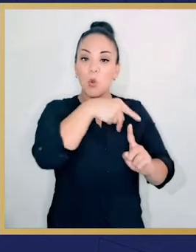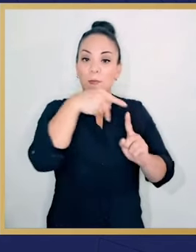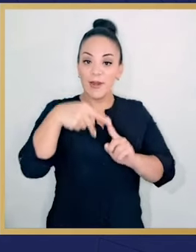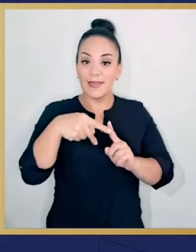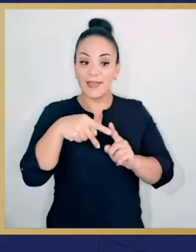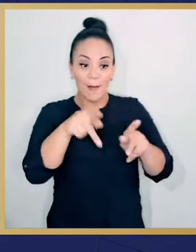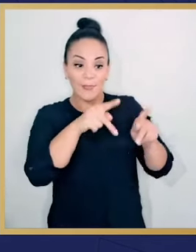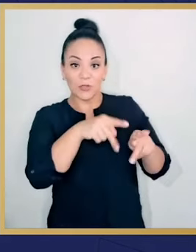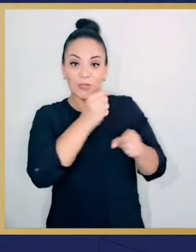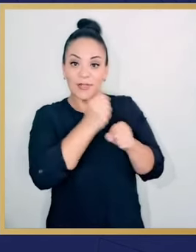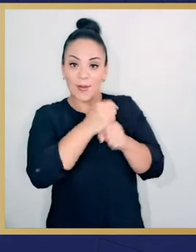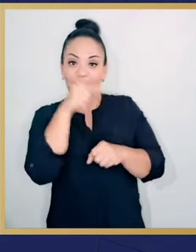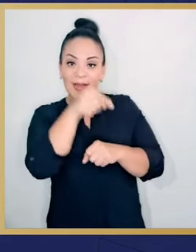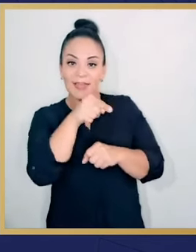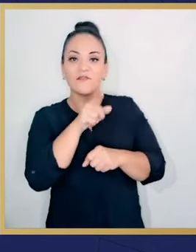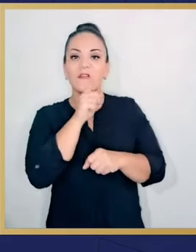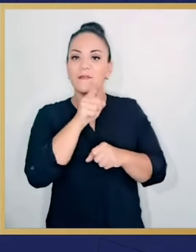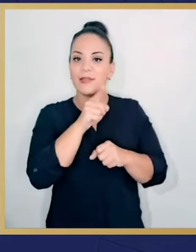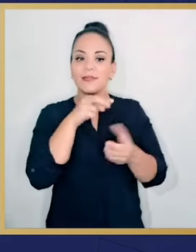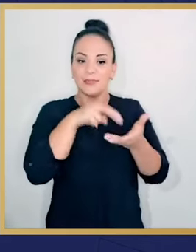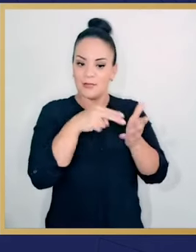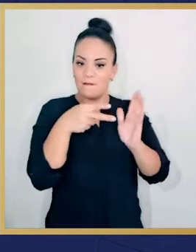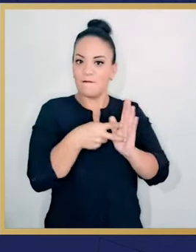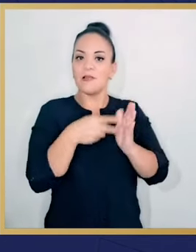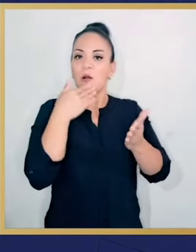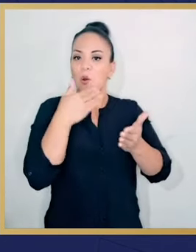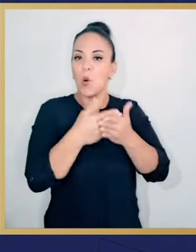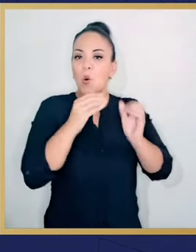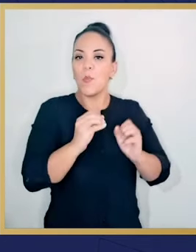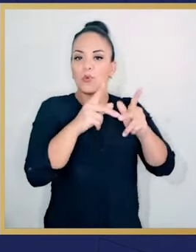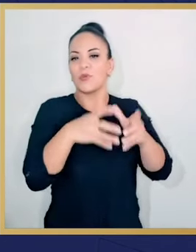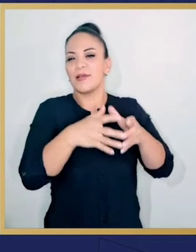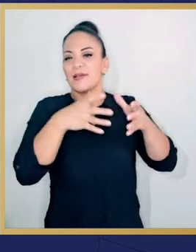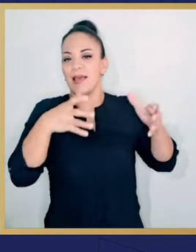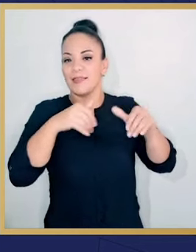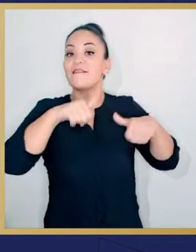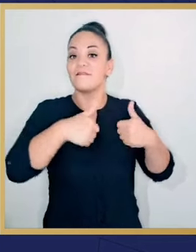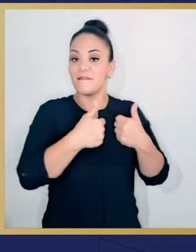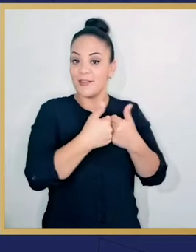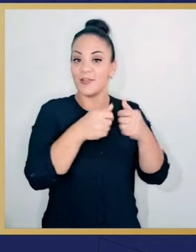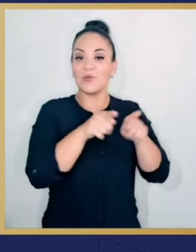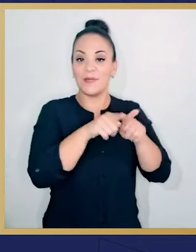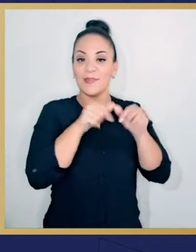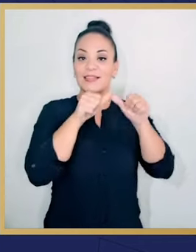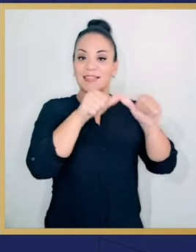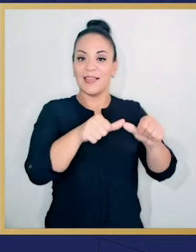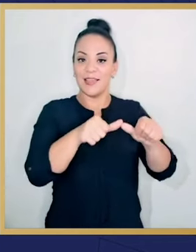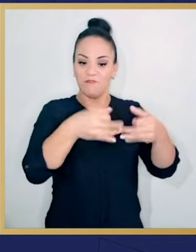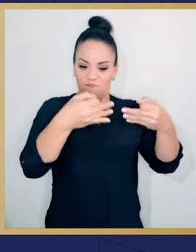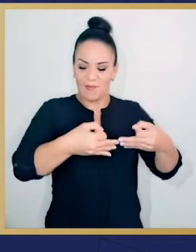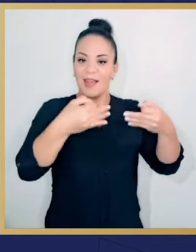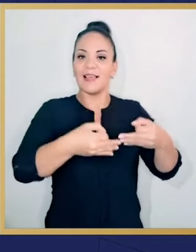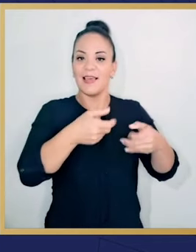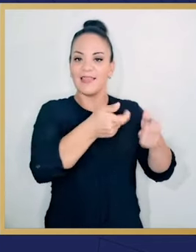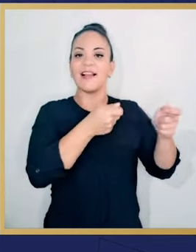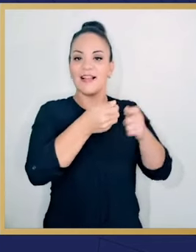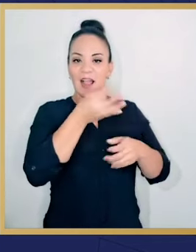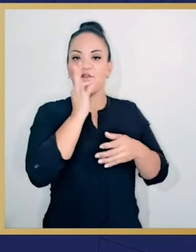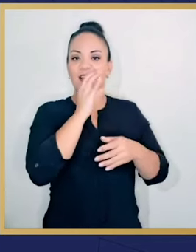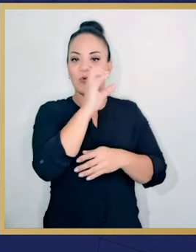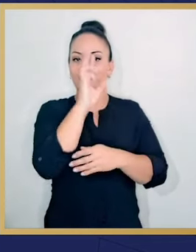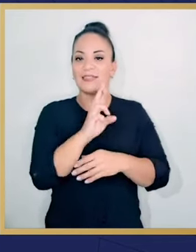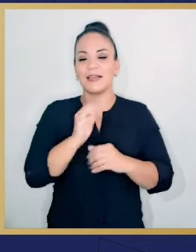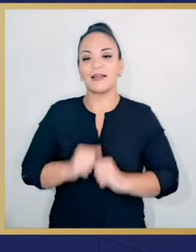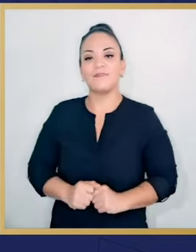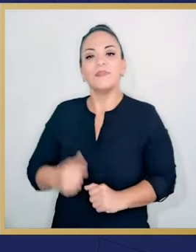producimos. Para la cooperativa de sus productores, esto representa una gran oportunidad, pero también un gran reto en mantener los